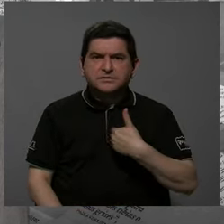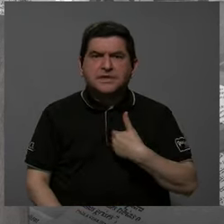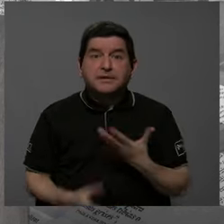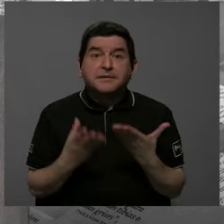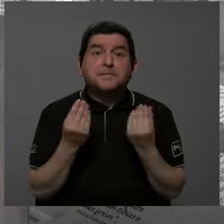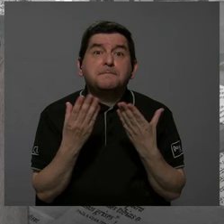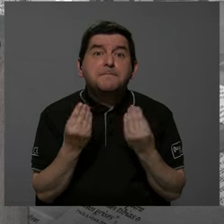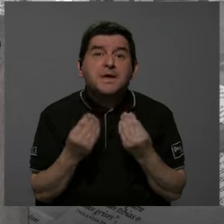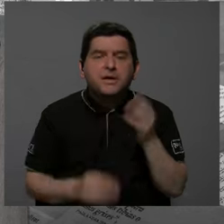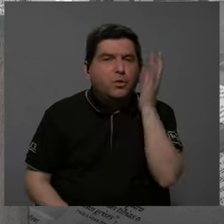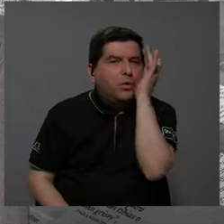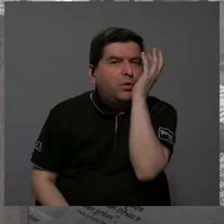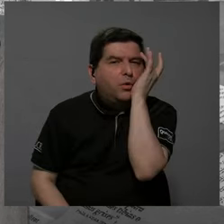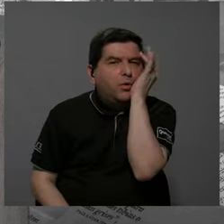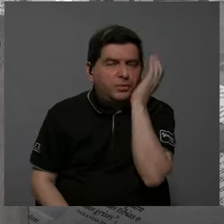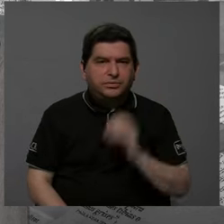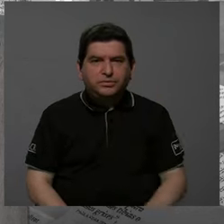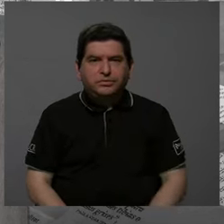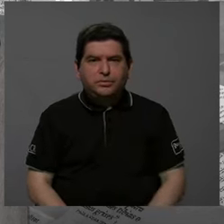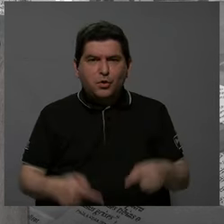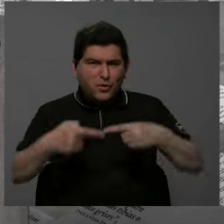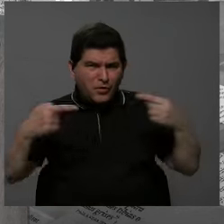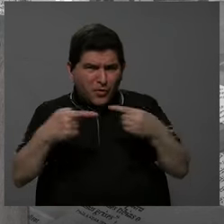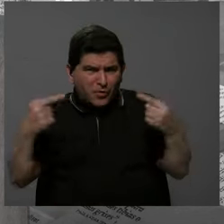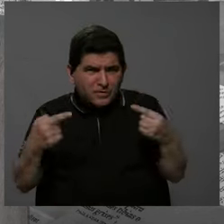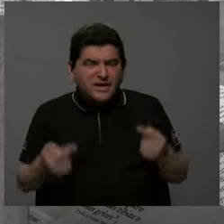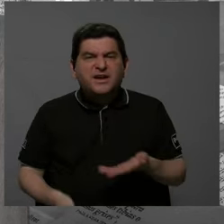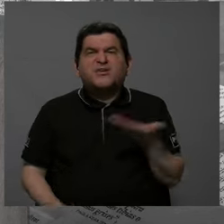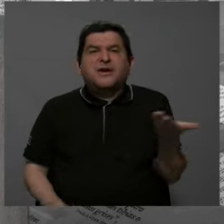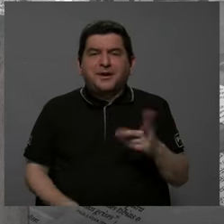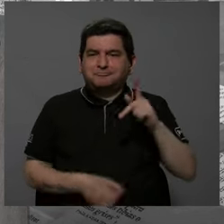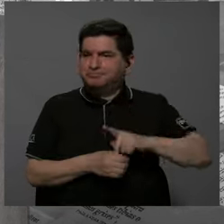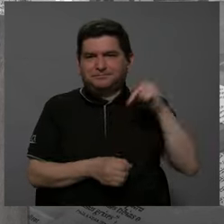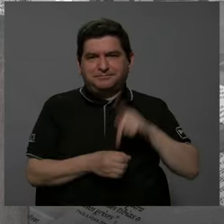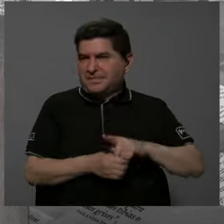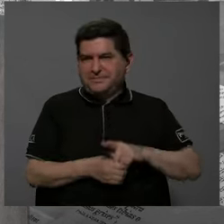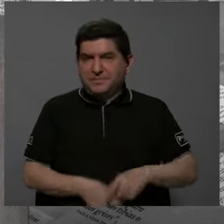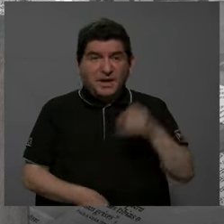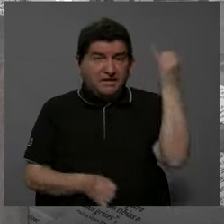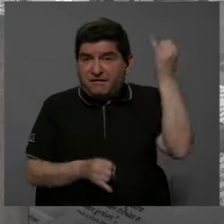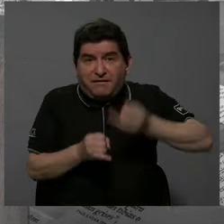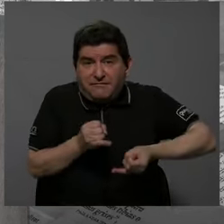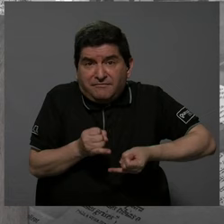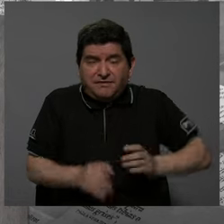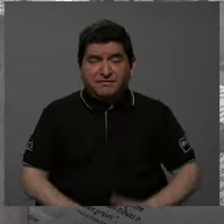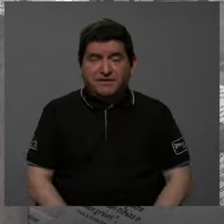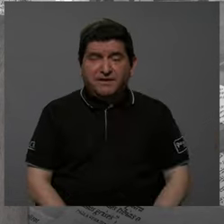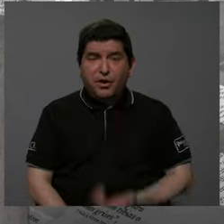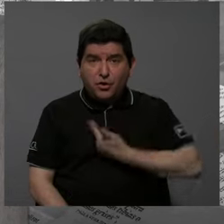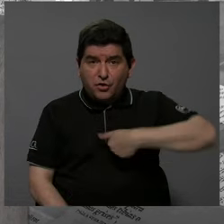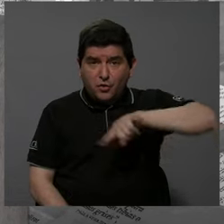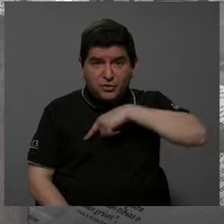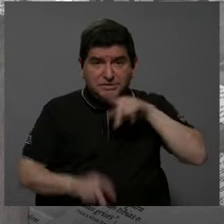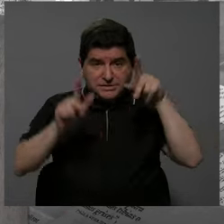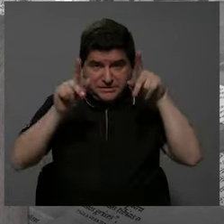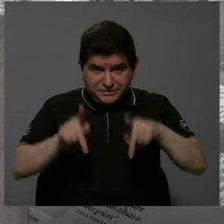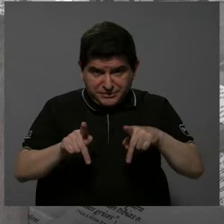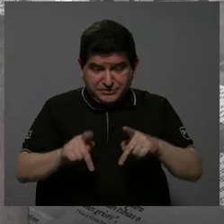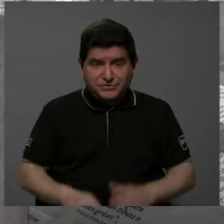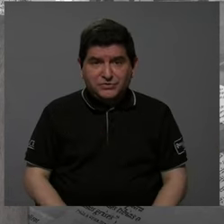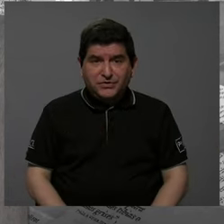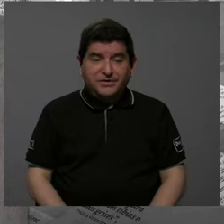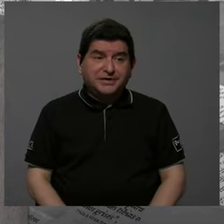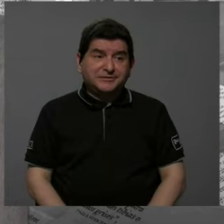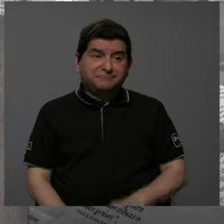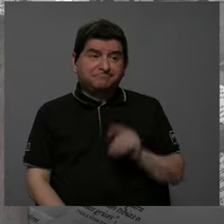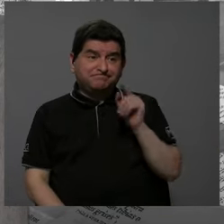que tiene temor, que tiene preocupación, el antídoto de eso es participar, porque en última instancia somos las personas